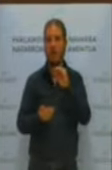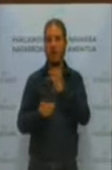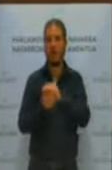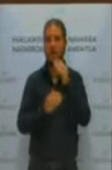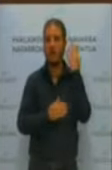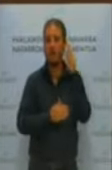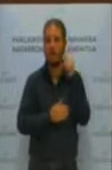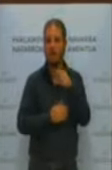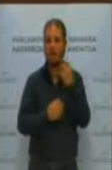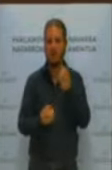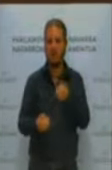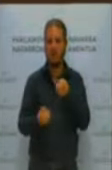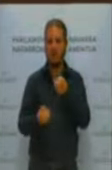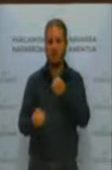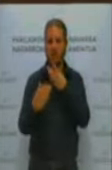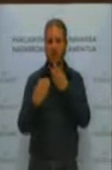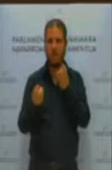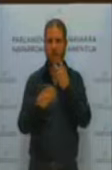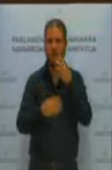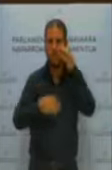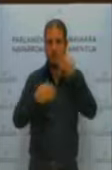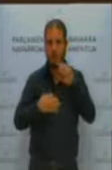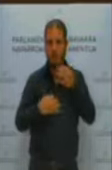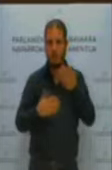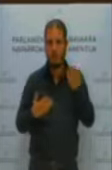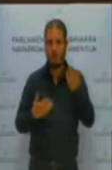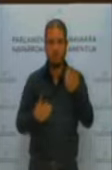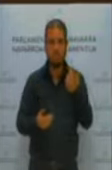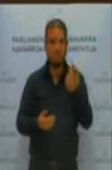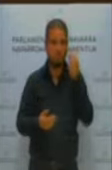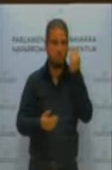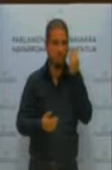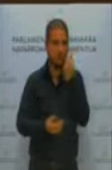los riesgos que incurría. Seguramente sería innecesario.